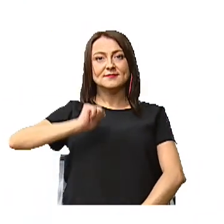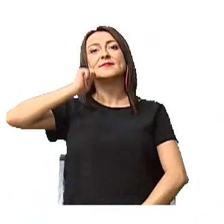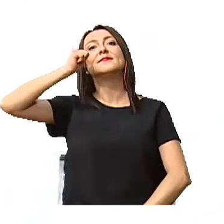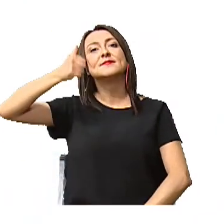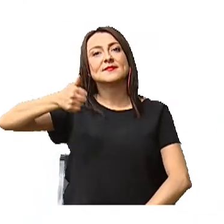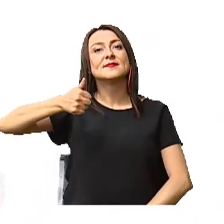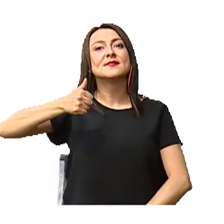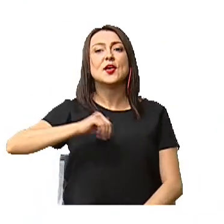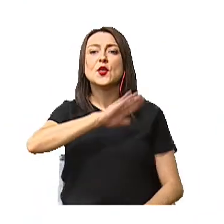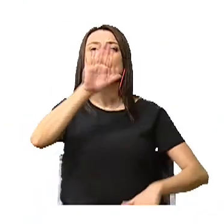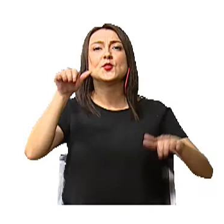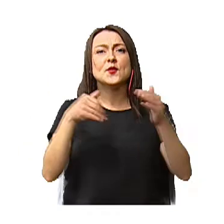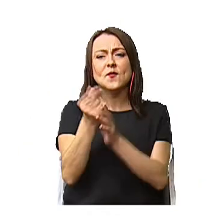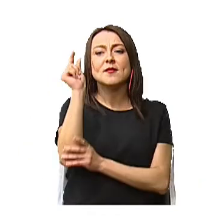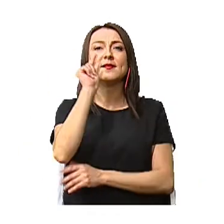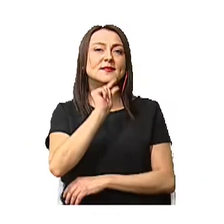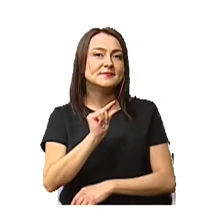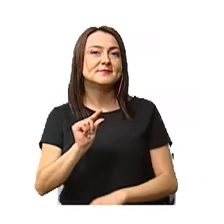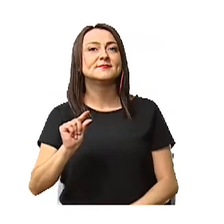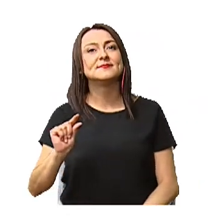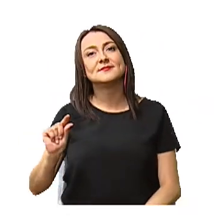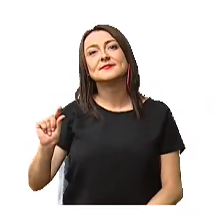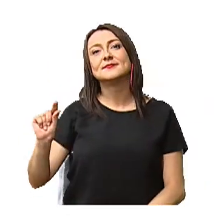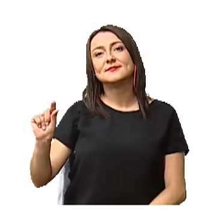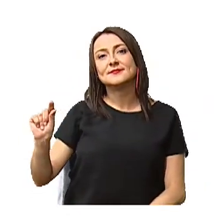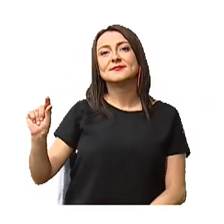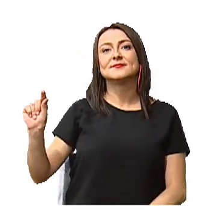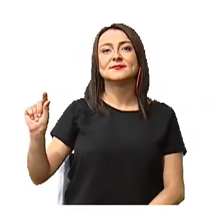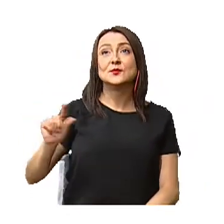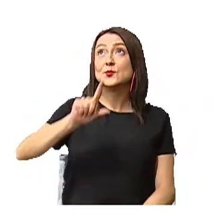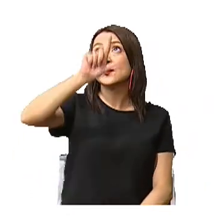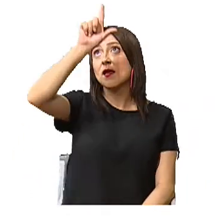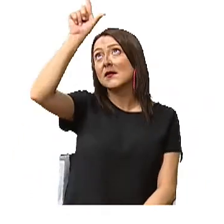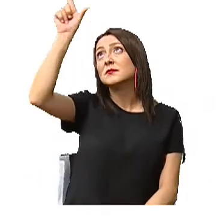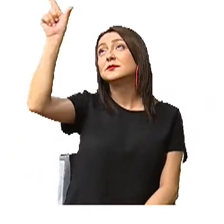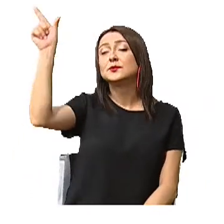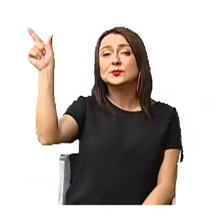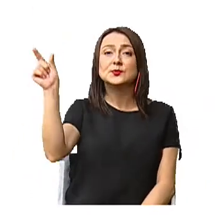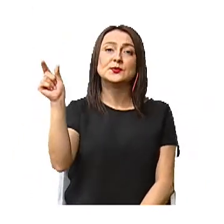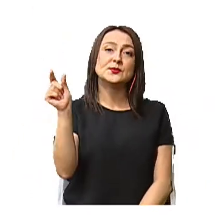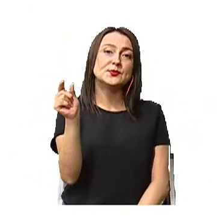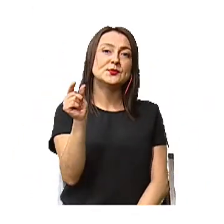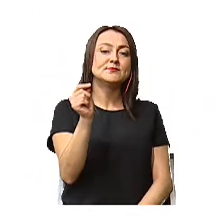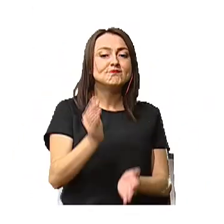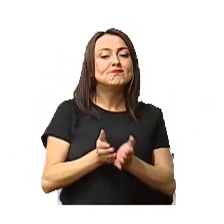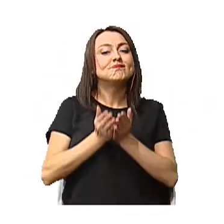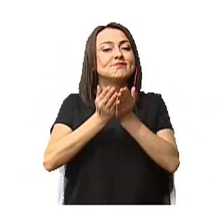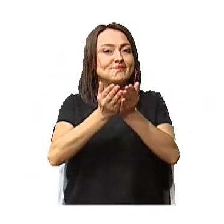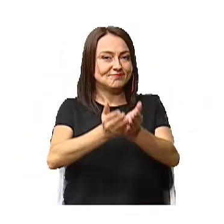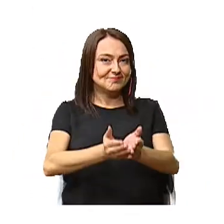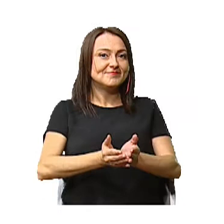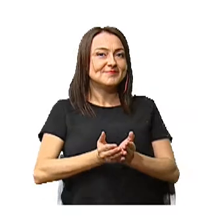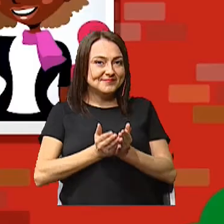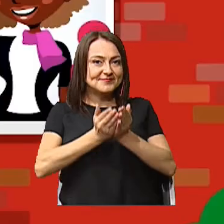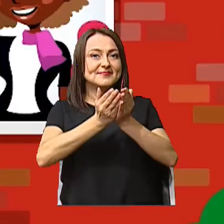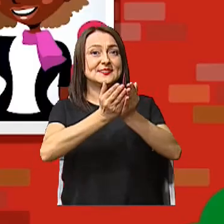Por mañana, por toda la semana Luna, luna, lunera, cascabelera